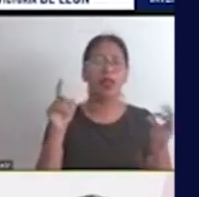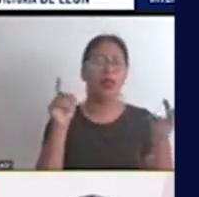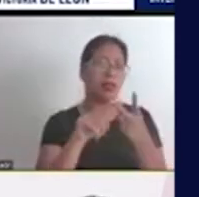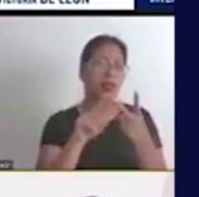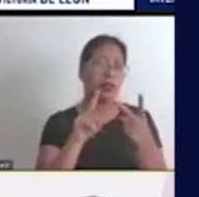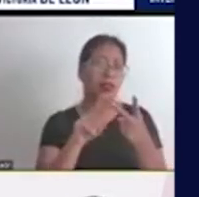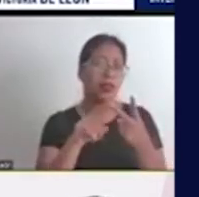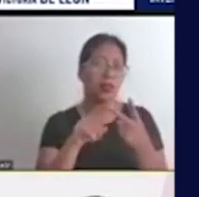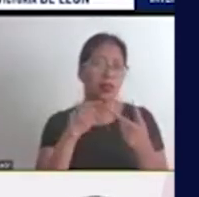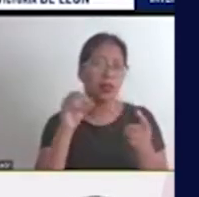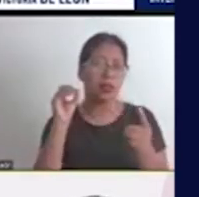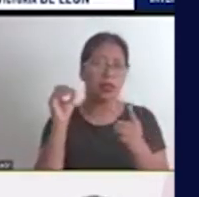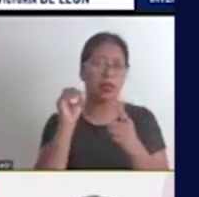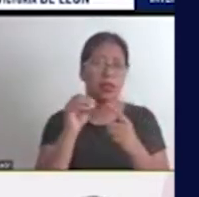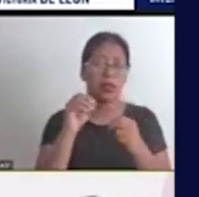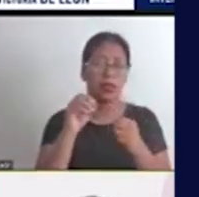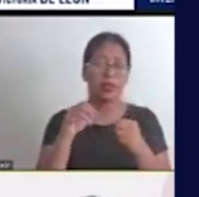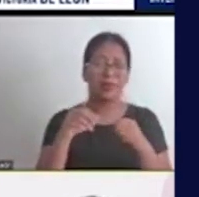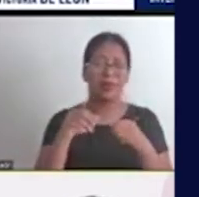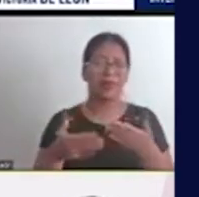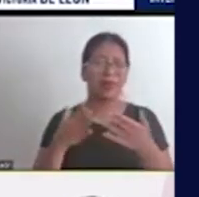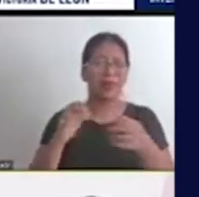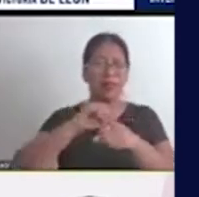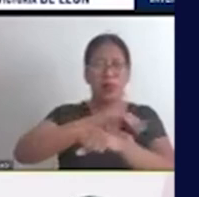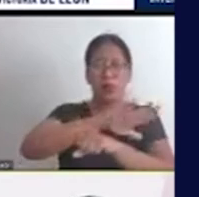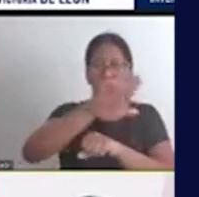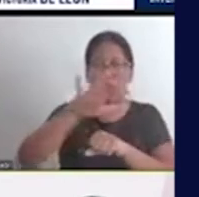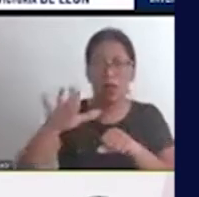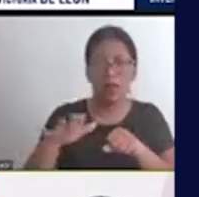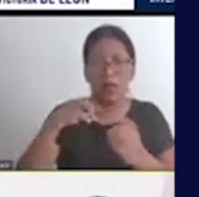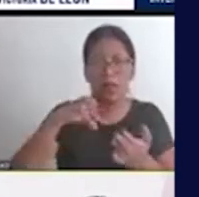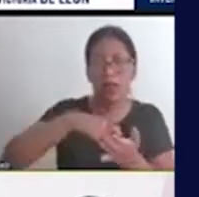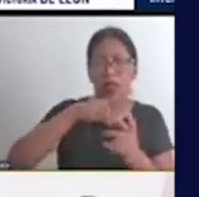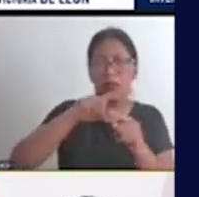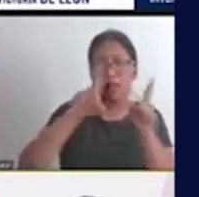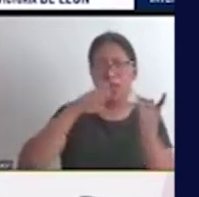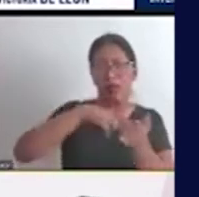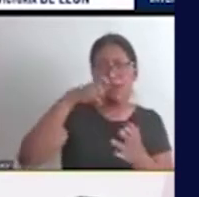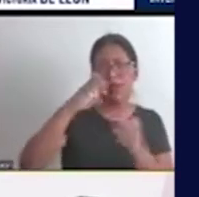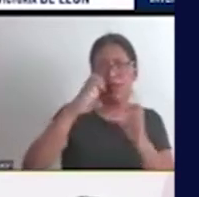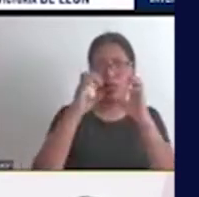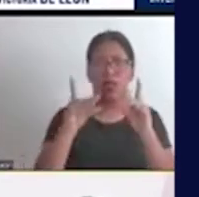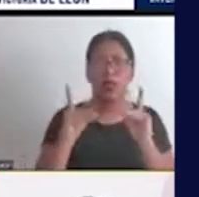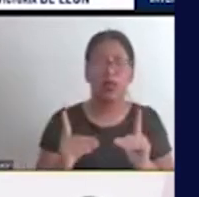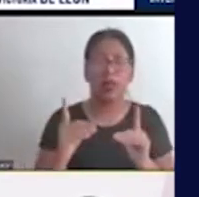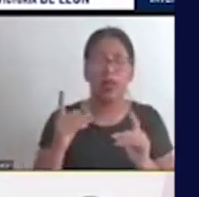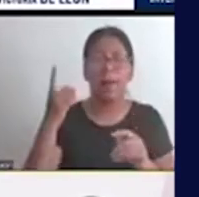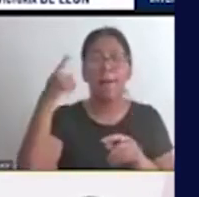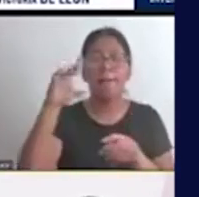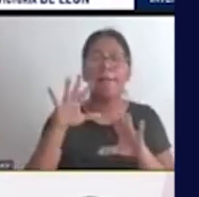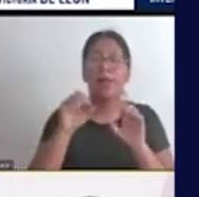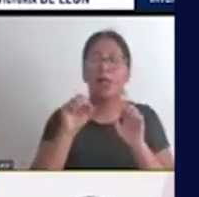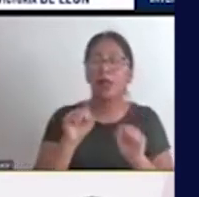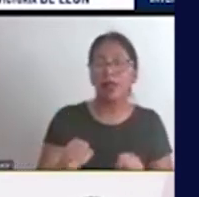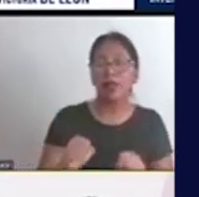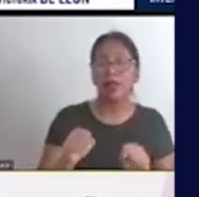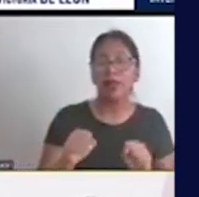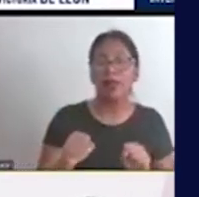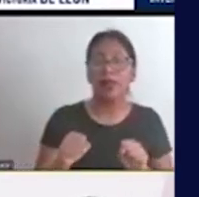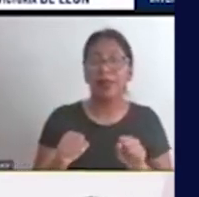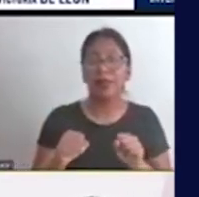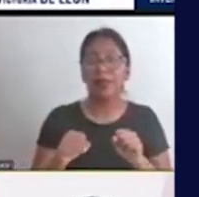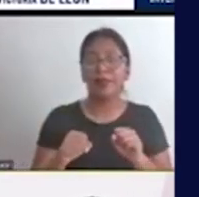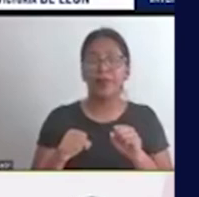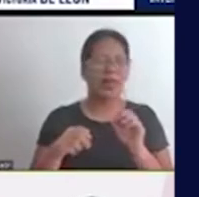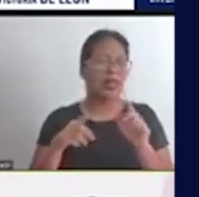agenda es promover la universalización de la educación de tal manera que alcance en forma absoluta a todos los niveles, a todos los